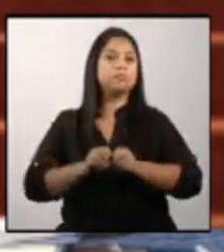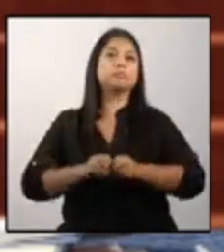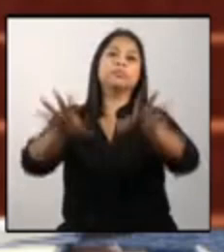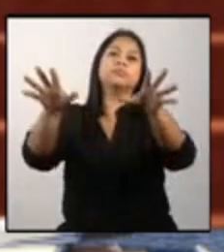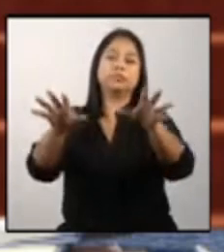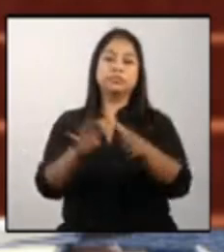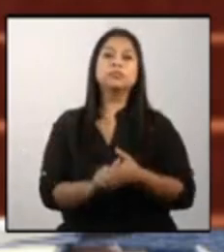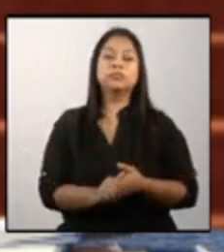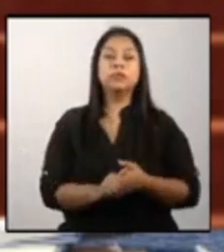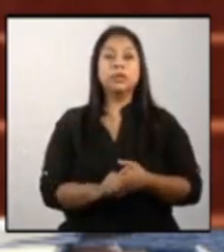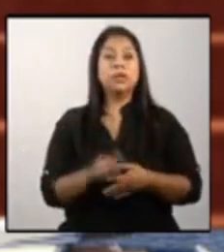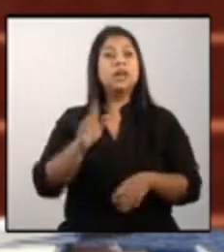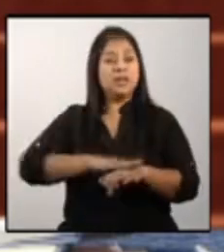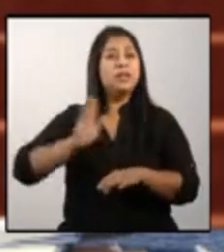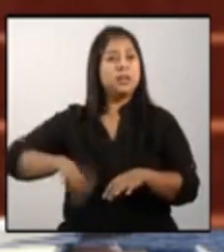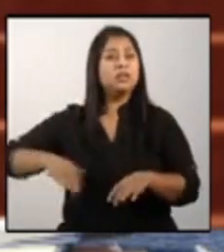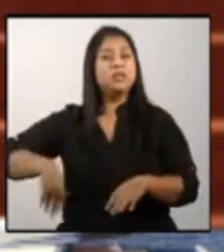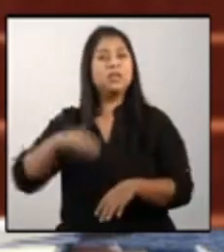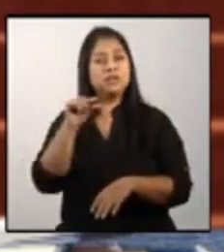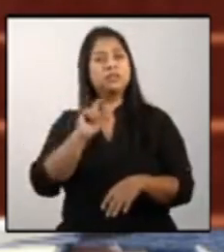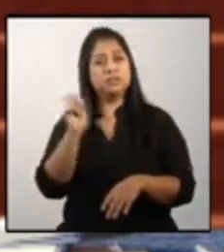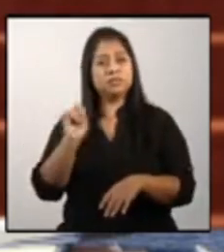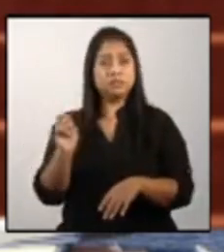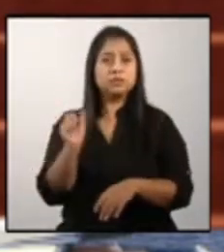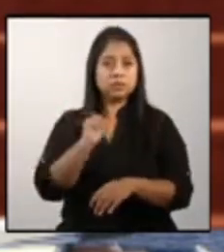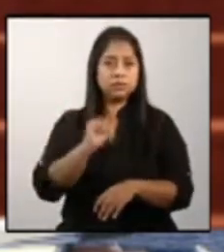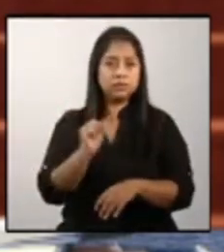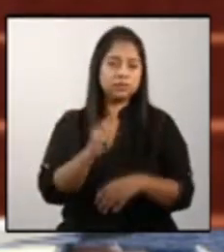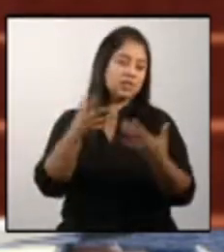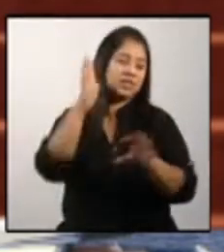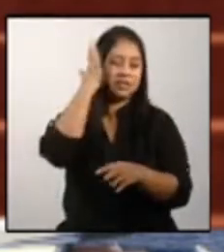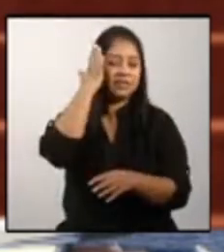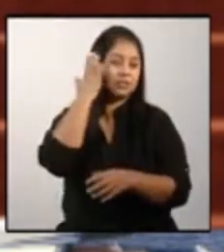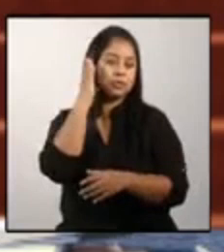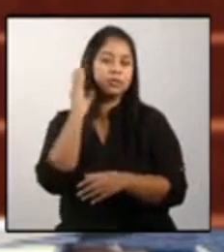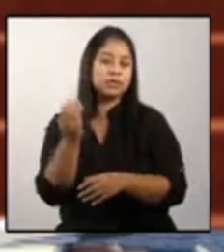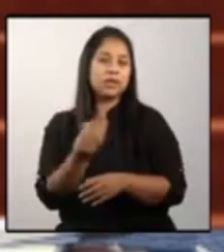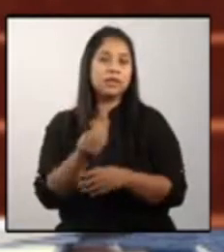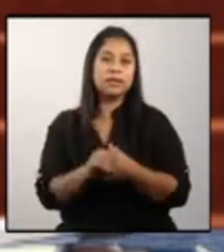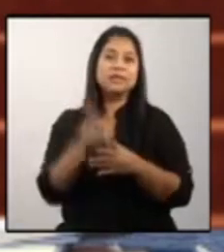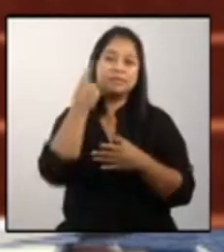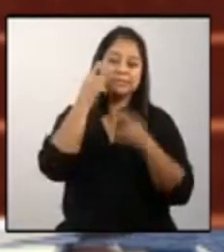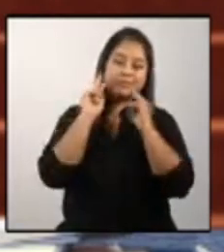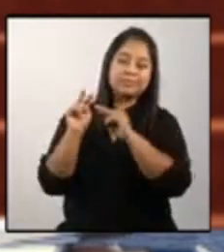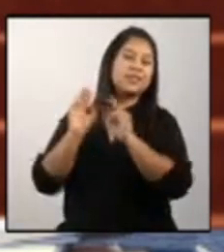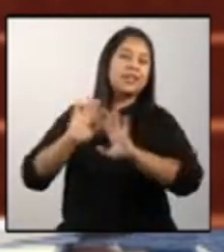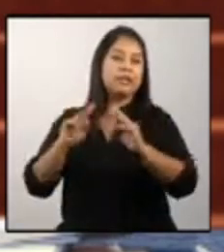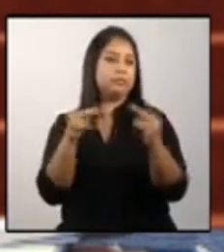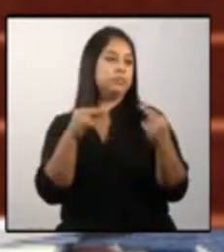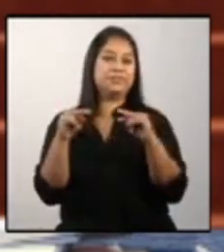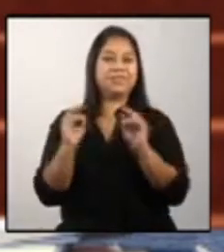nos atrasamos unos meses, sí ya todo el mundo sabemos por qué y no miremosle las caras todos